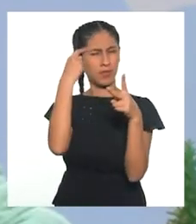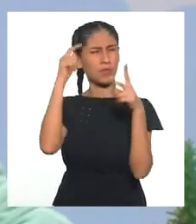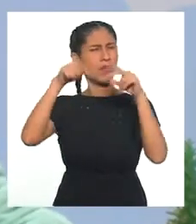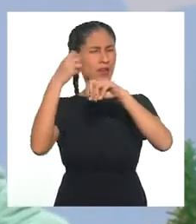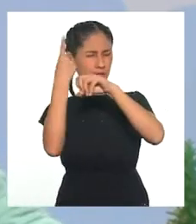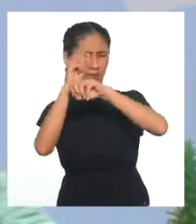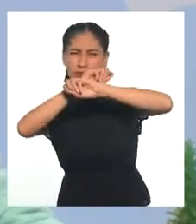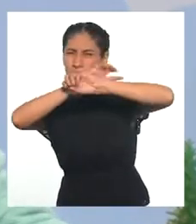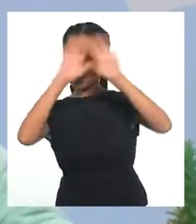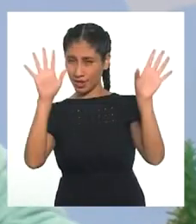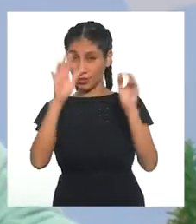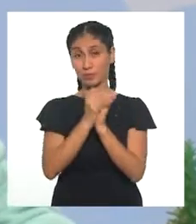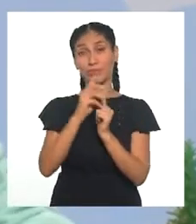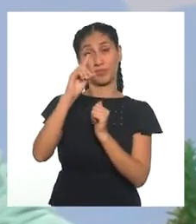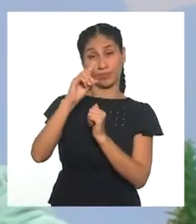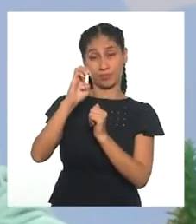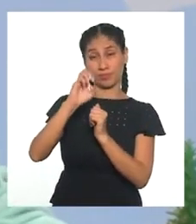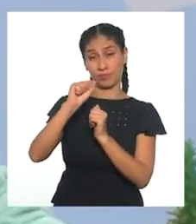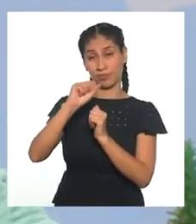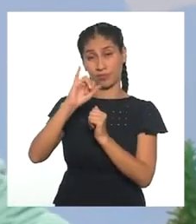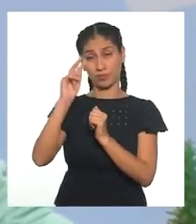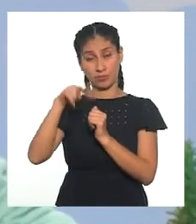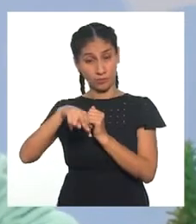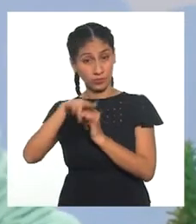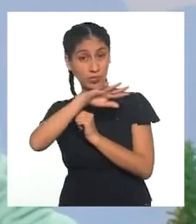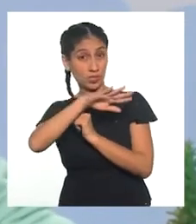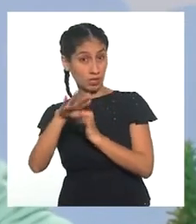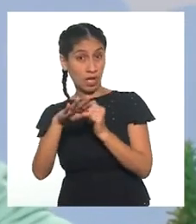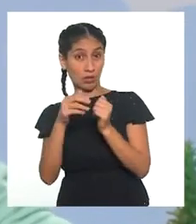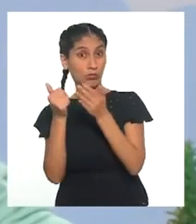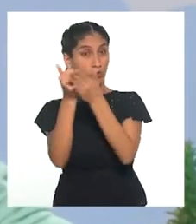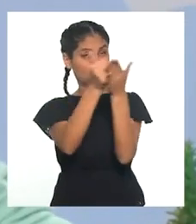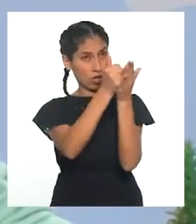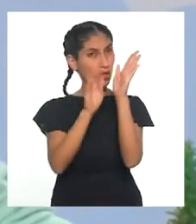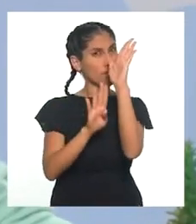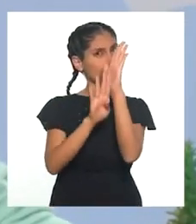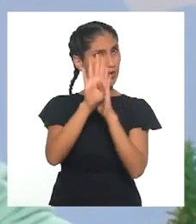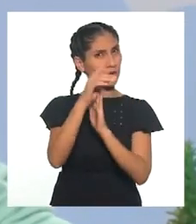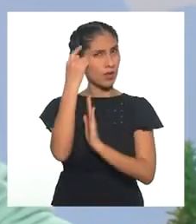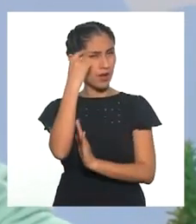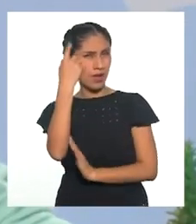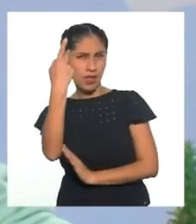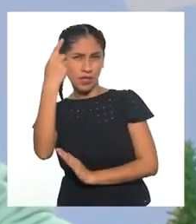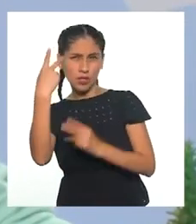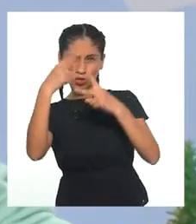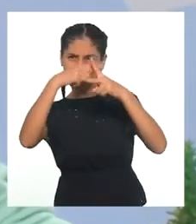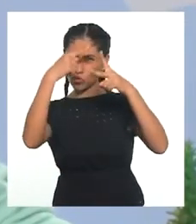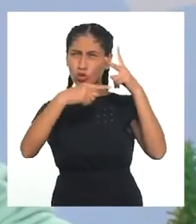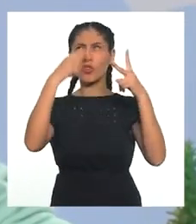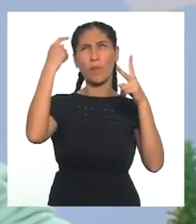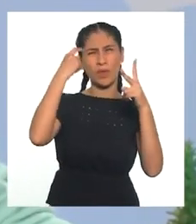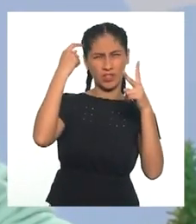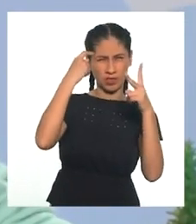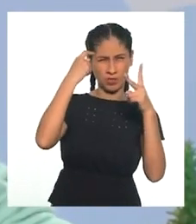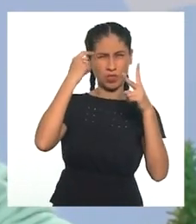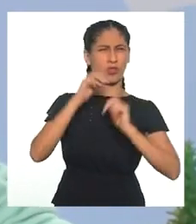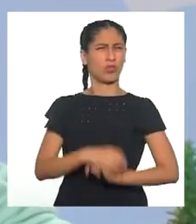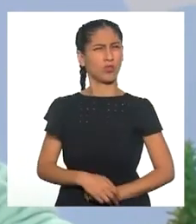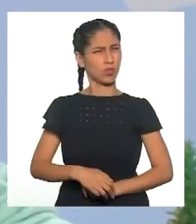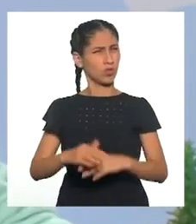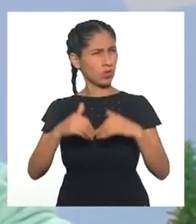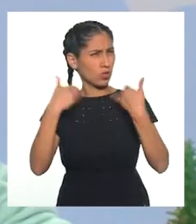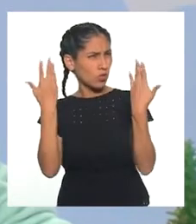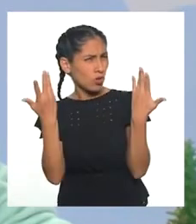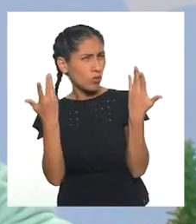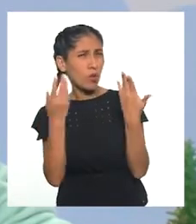bueno que el Design Thinking permite desarrollar ambos pensamientos. Haciendo uso tanto de la creatividad como de la racionalidad,